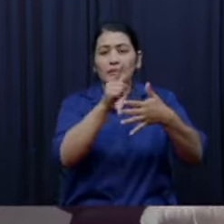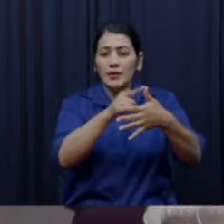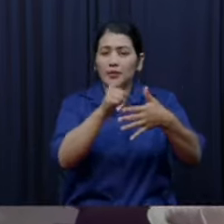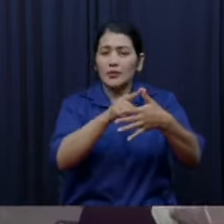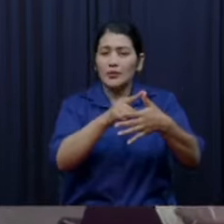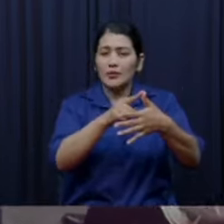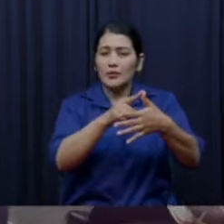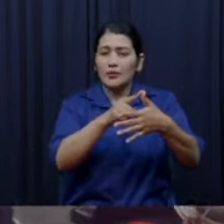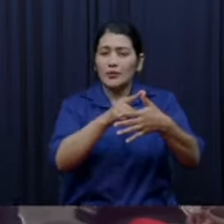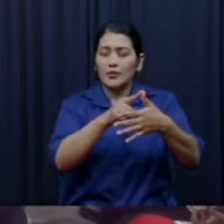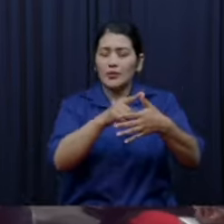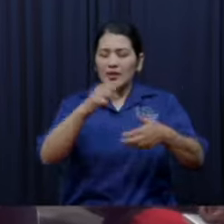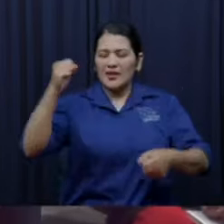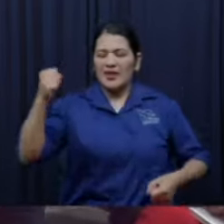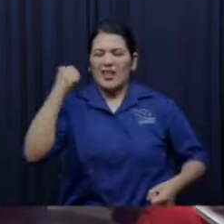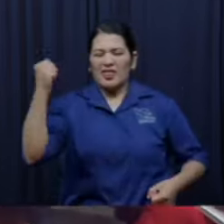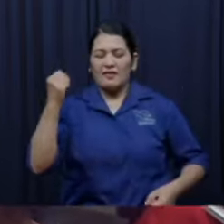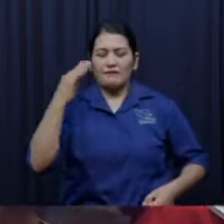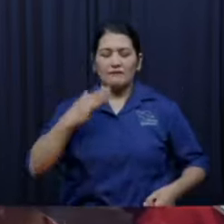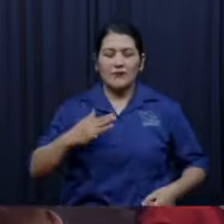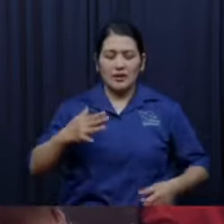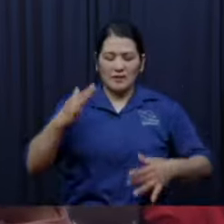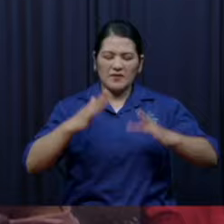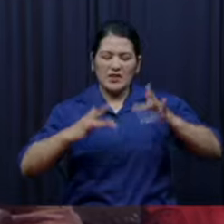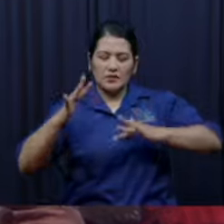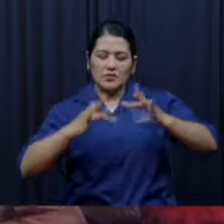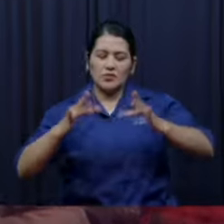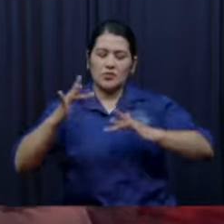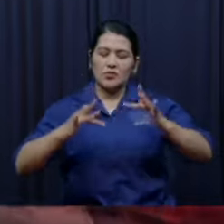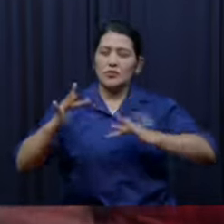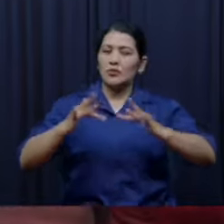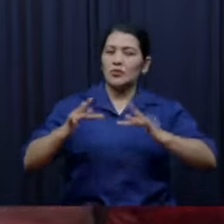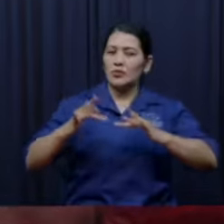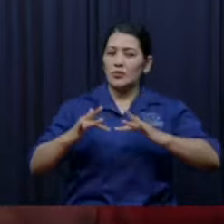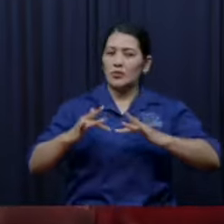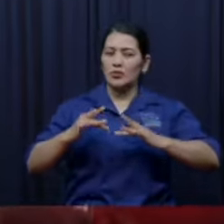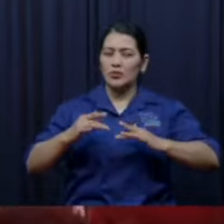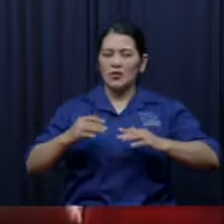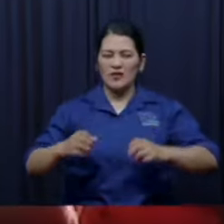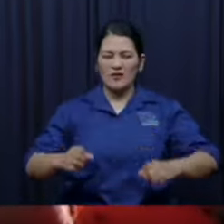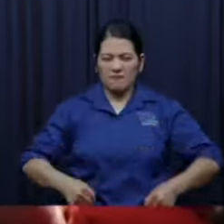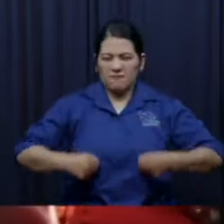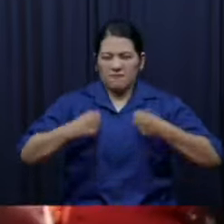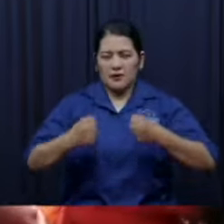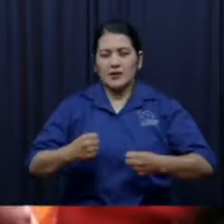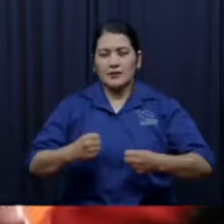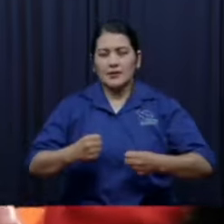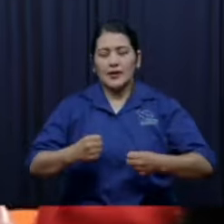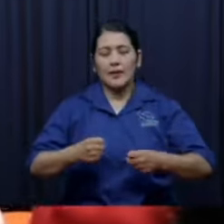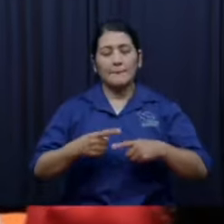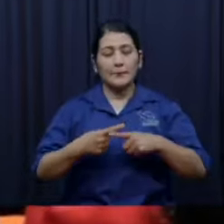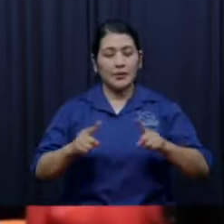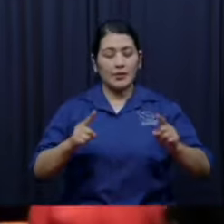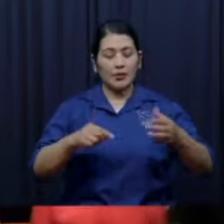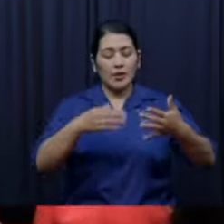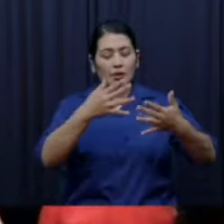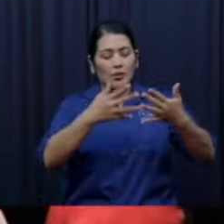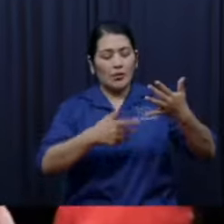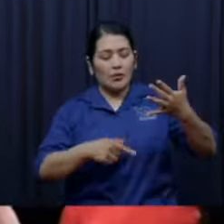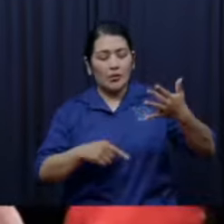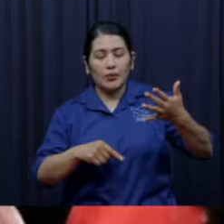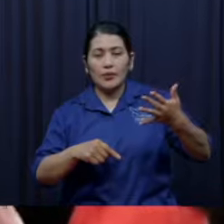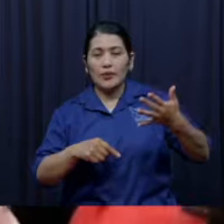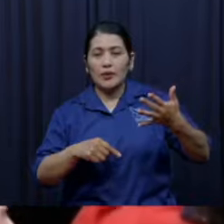porque el último tiempo siempre cansa eso lo dice la biblia debes de tener cuidado porque en los